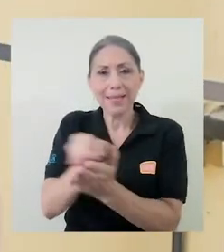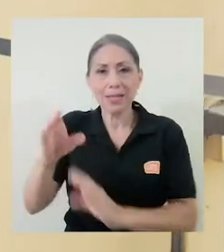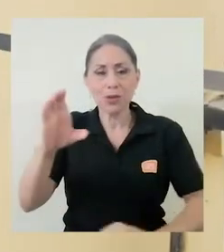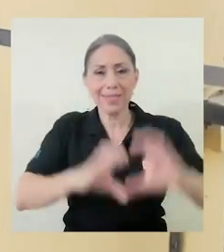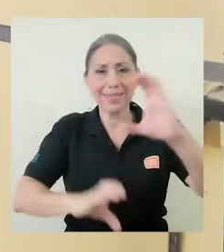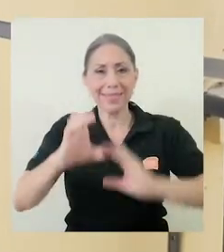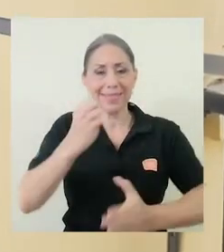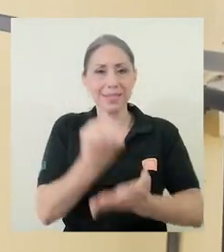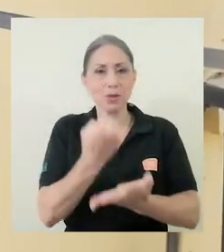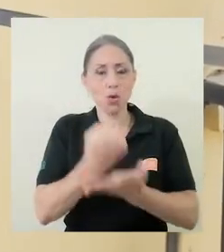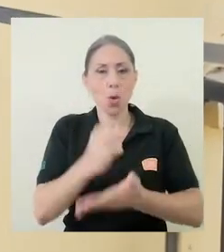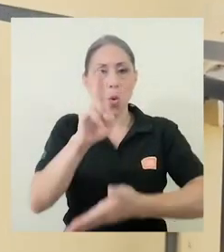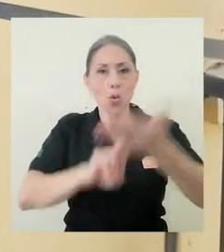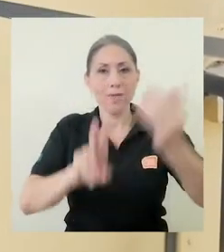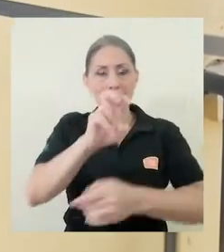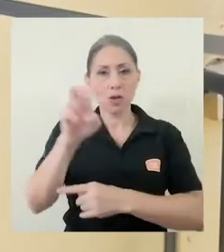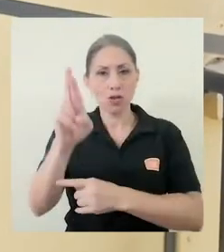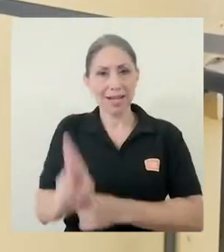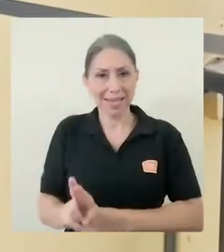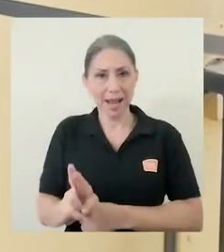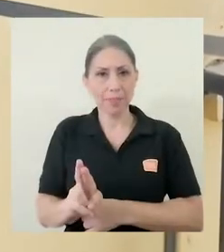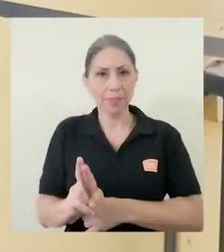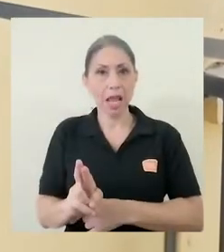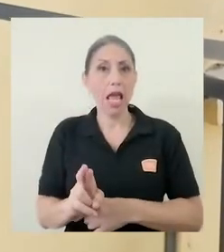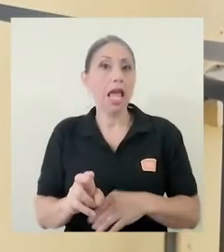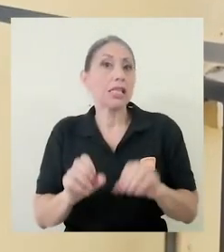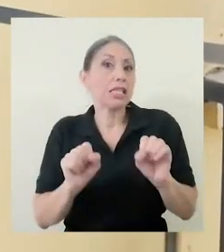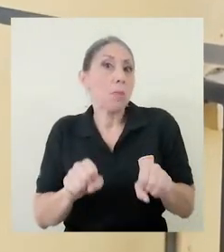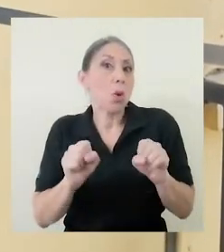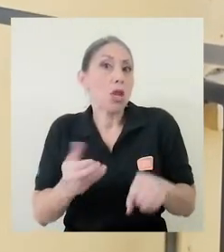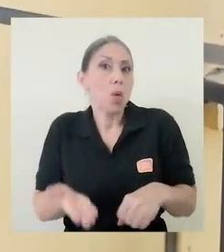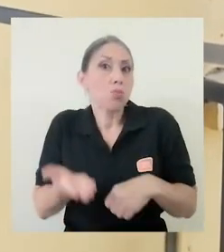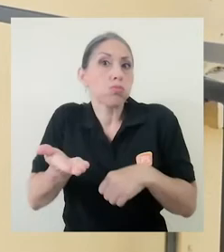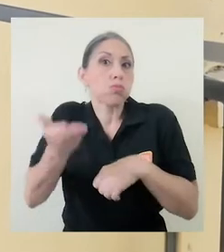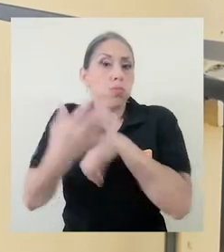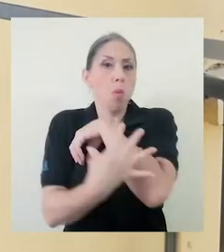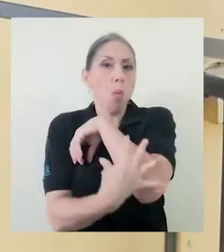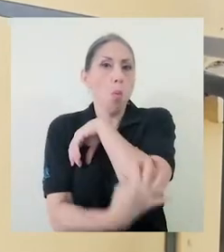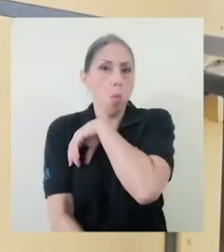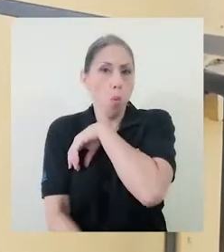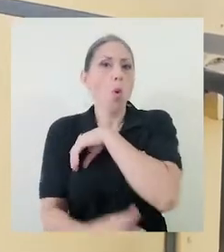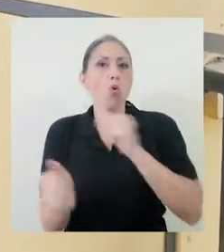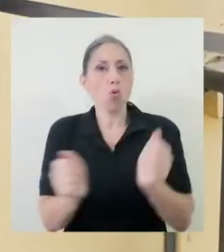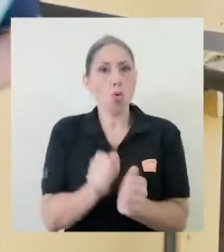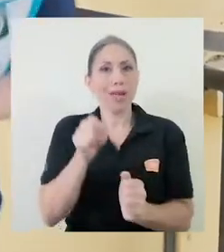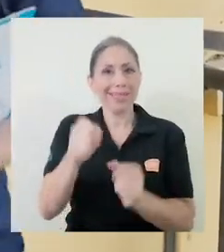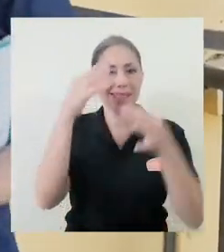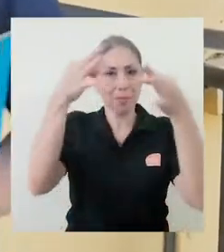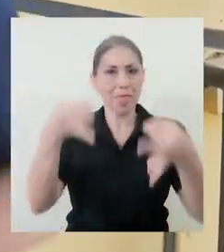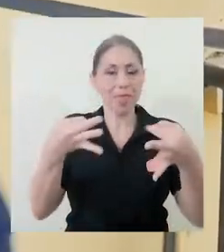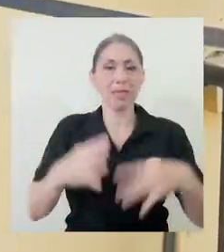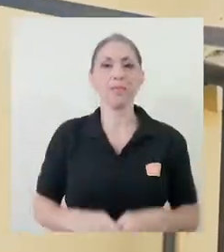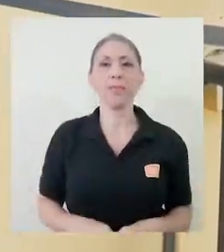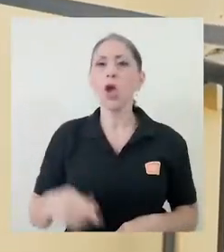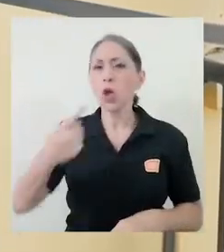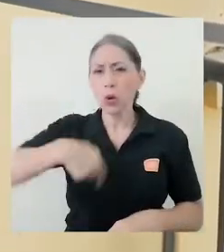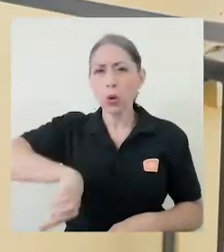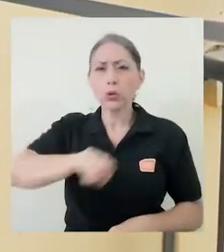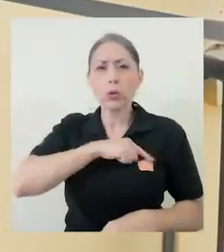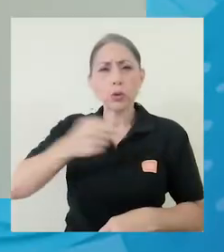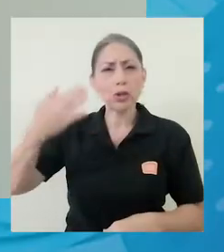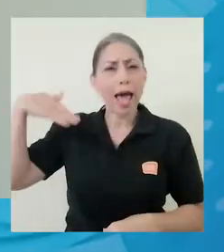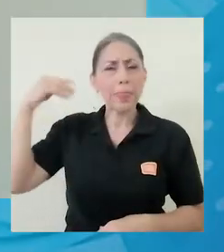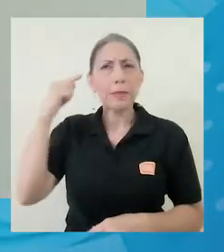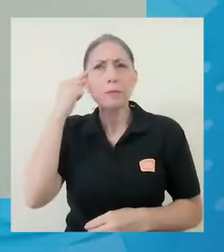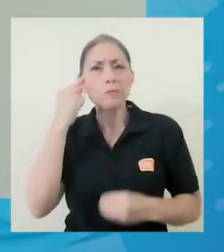Ciencias Económicas de la Universidad de Costa Rica, la pobreza se podría incrementar con estas medidas. Nosotros habíamos hecho